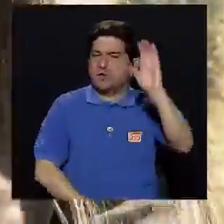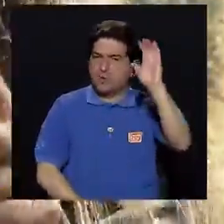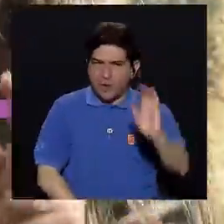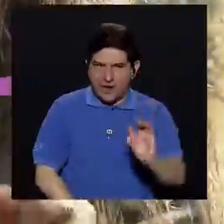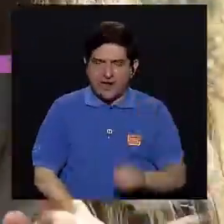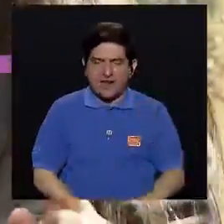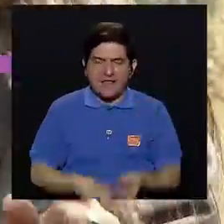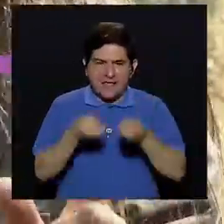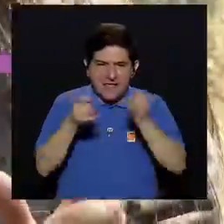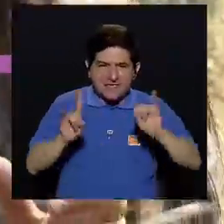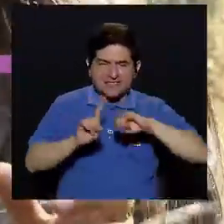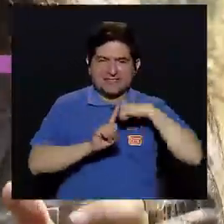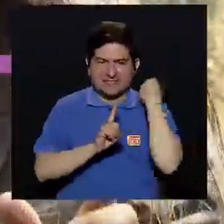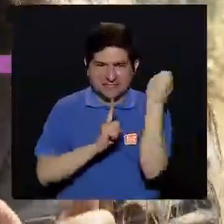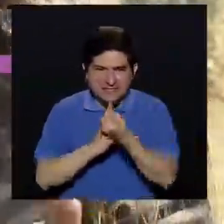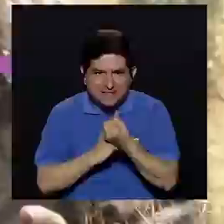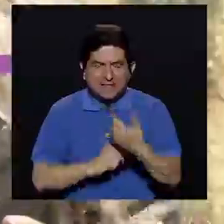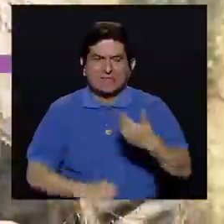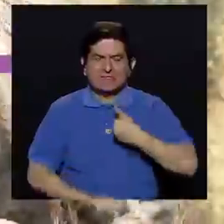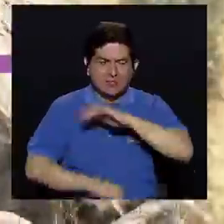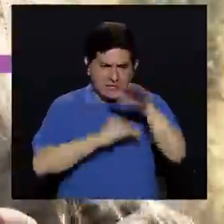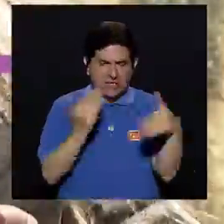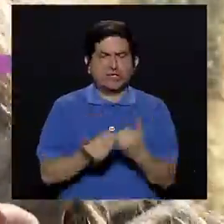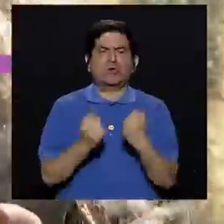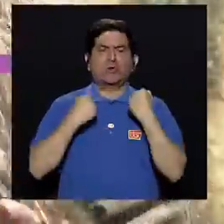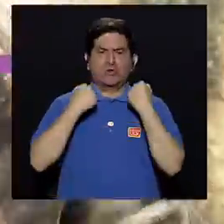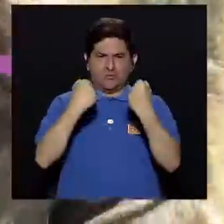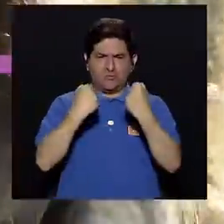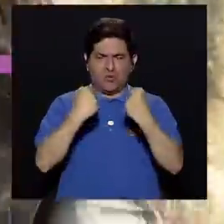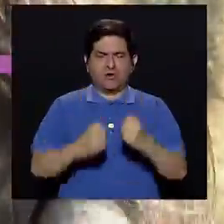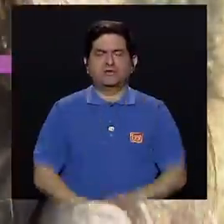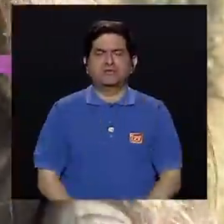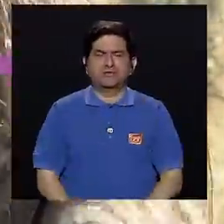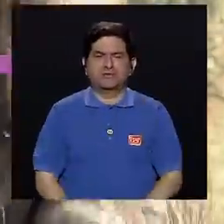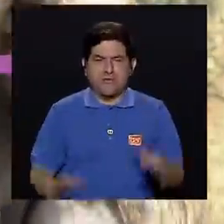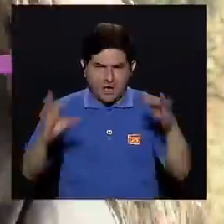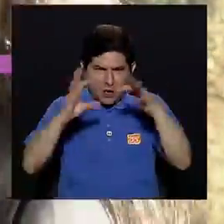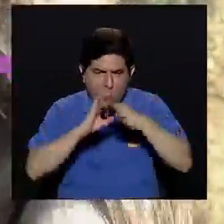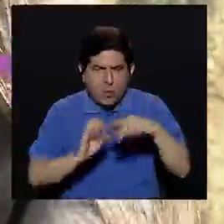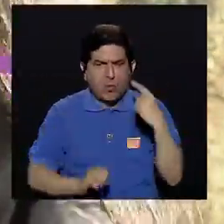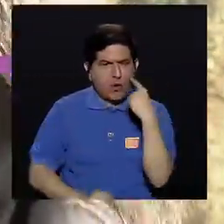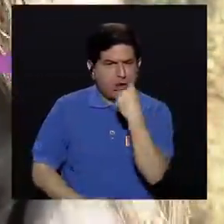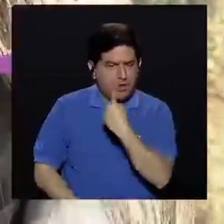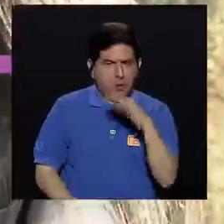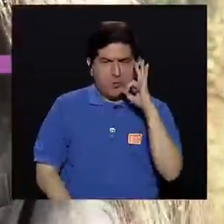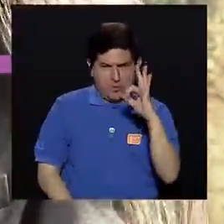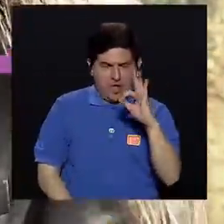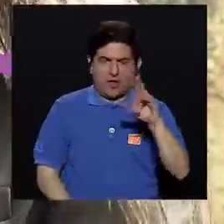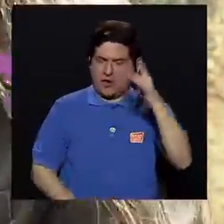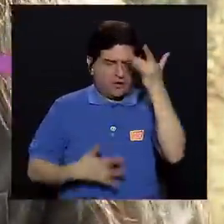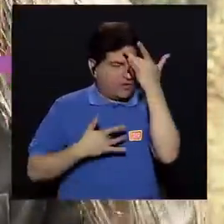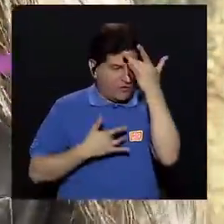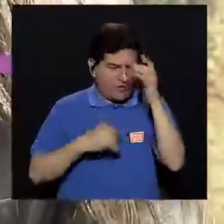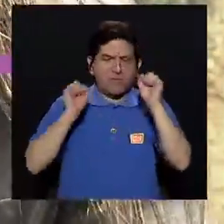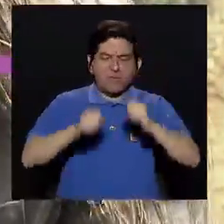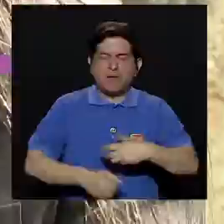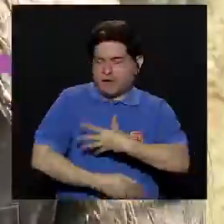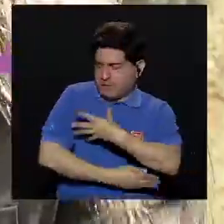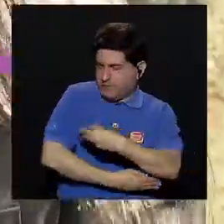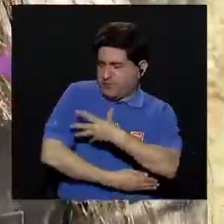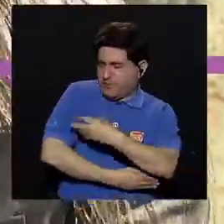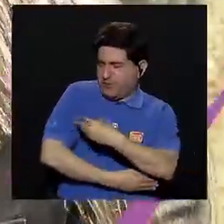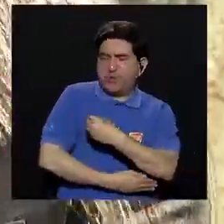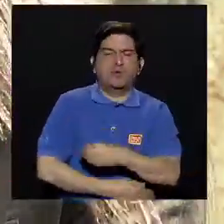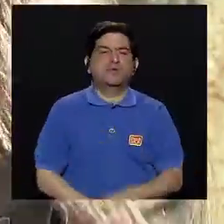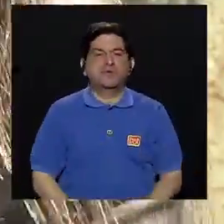niño sin labio palarendido que tiene toda la fuerza del músculo, que está unido, que no está enfermo, para succionar la leche. Ese